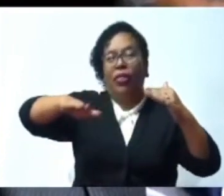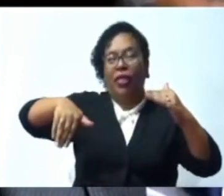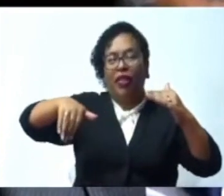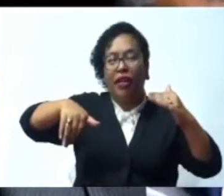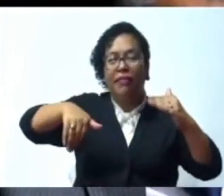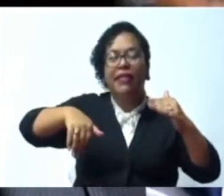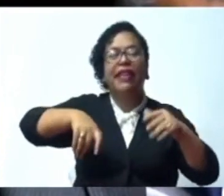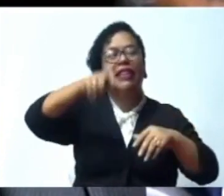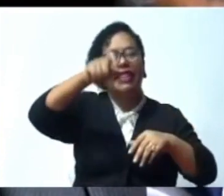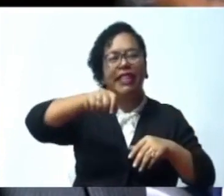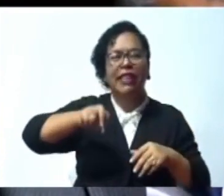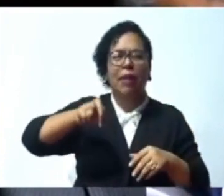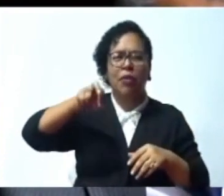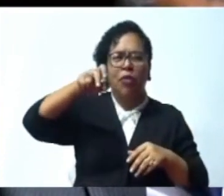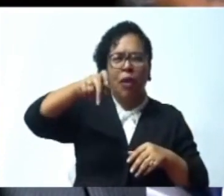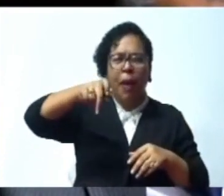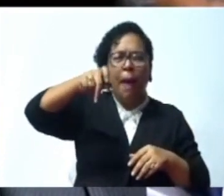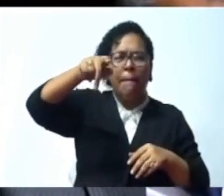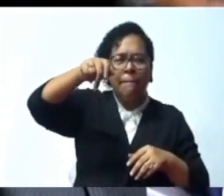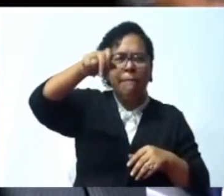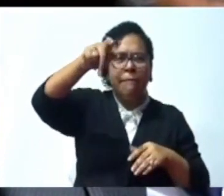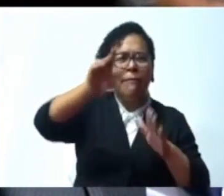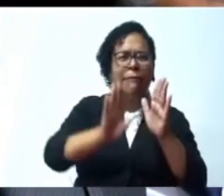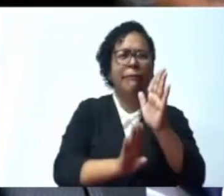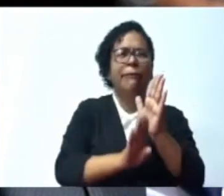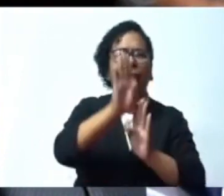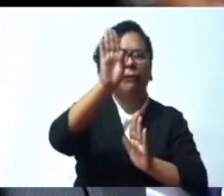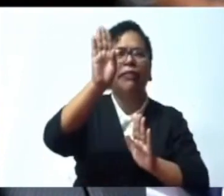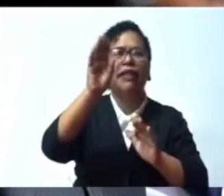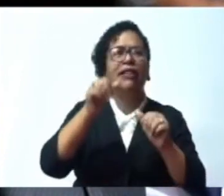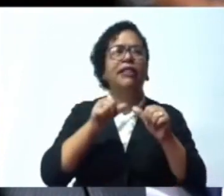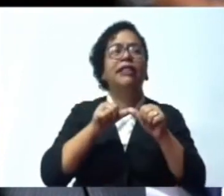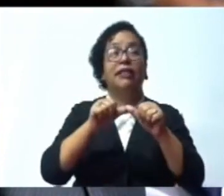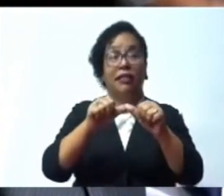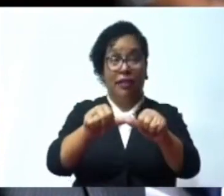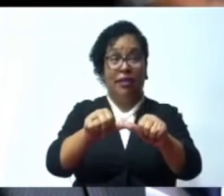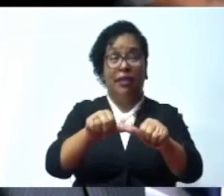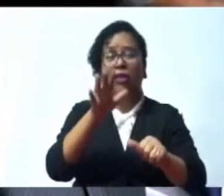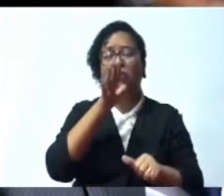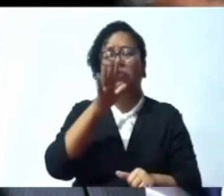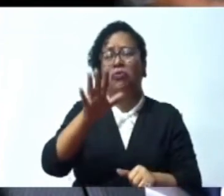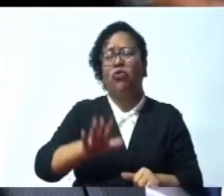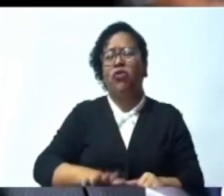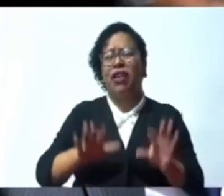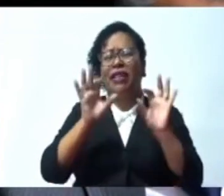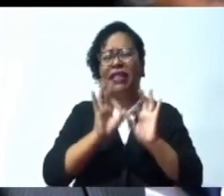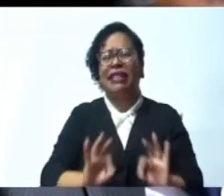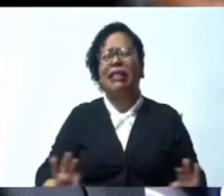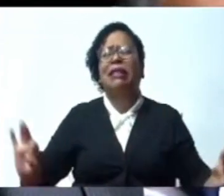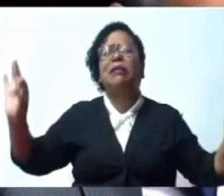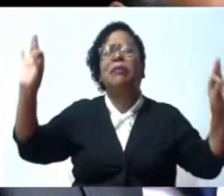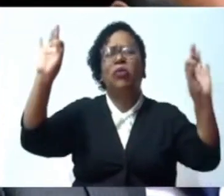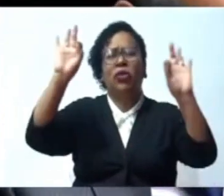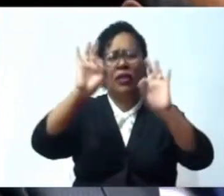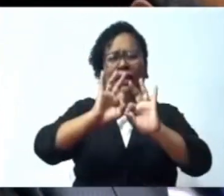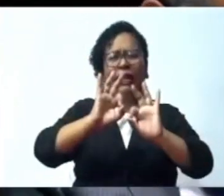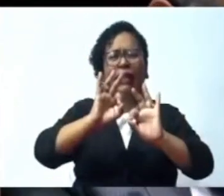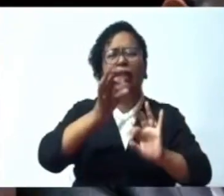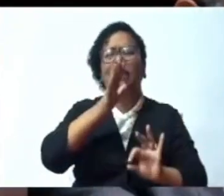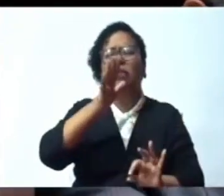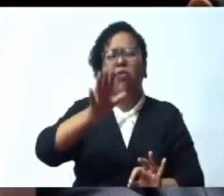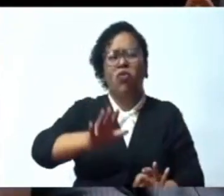embargo, honrar en un mes tan importante a mujeres valiosas, a mujeres que lo dieron todo